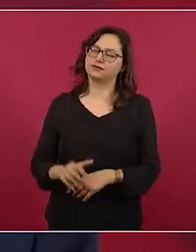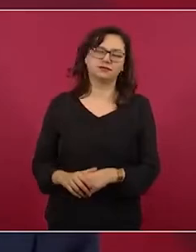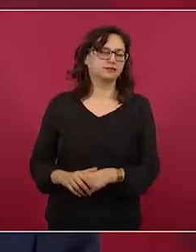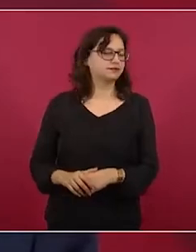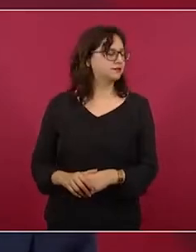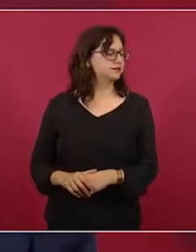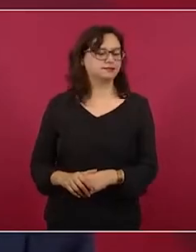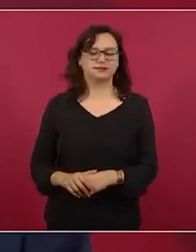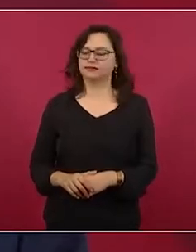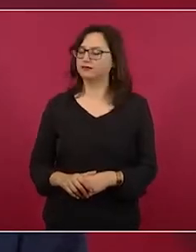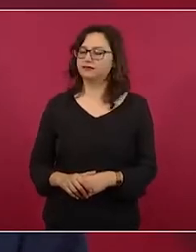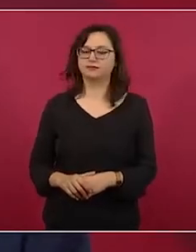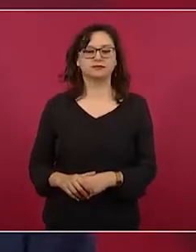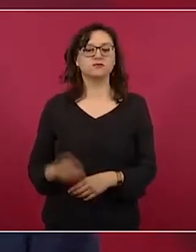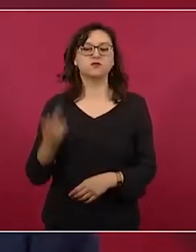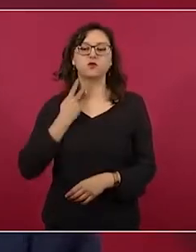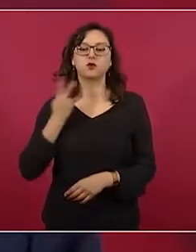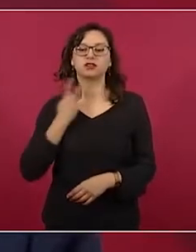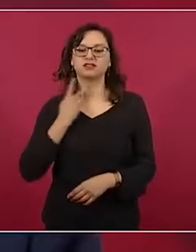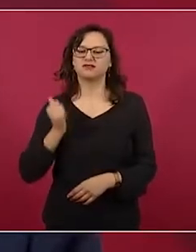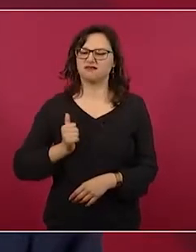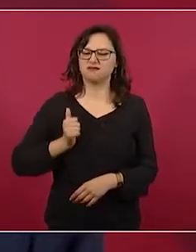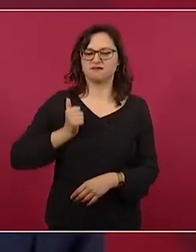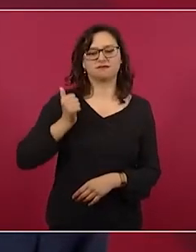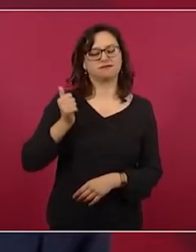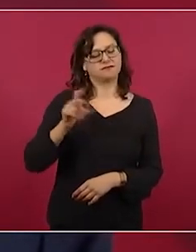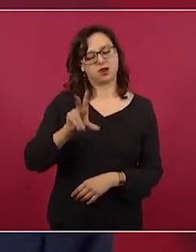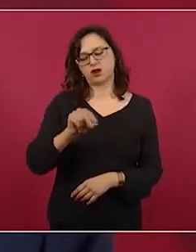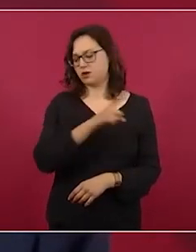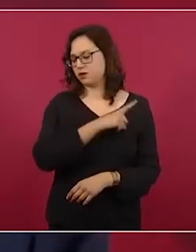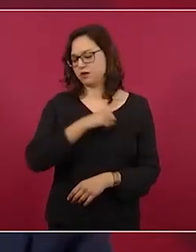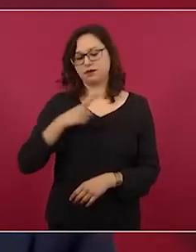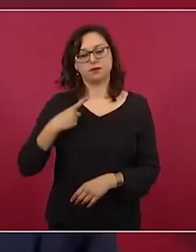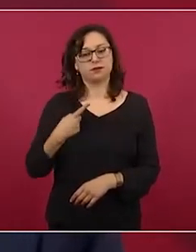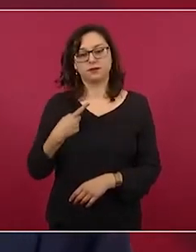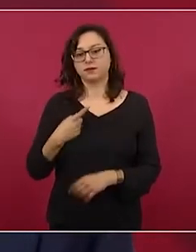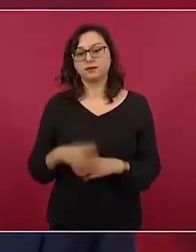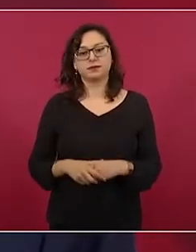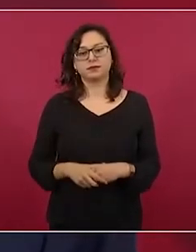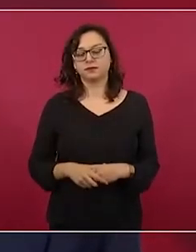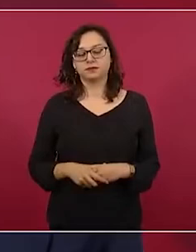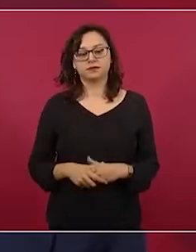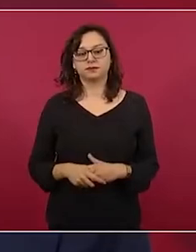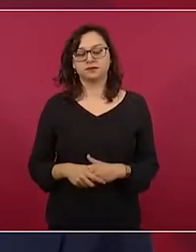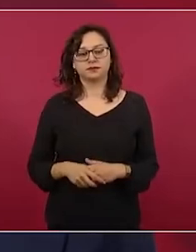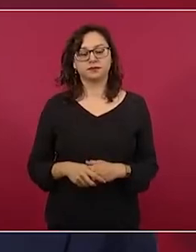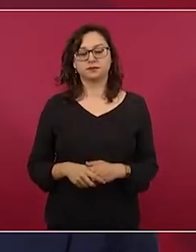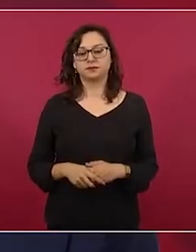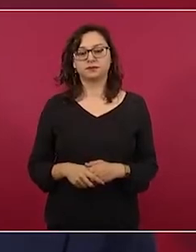pueblo con propósitos politiqueros. Ahí estoy escuchando